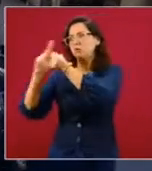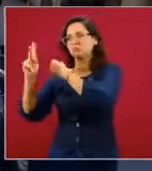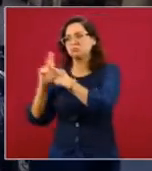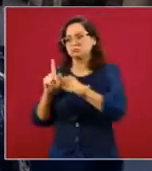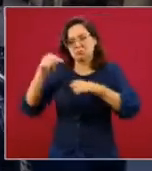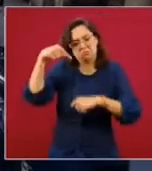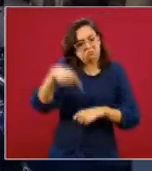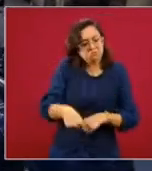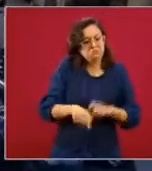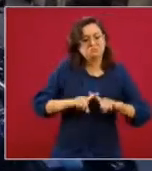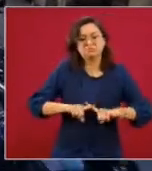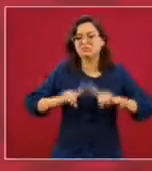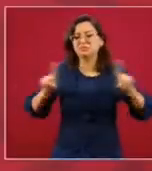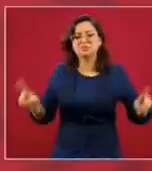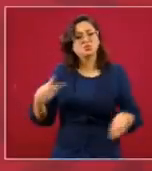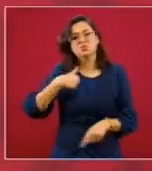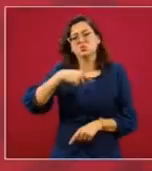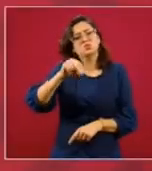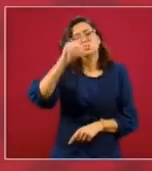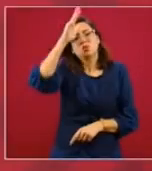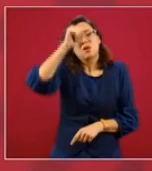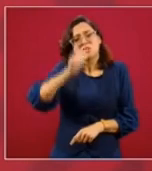Yo me rebelo ante eso.